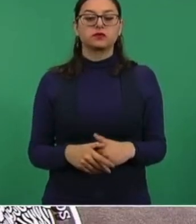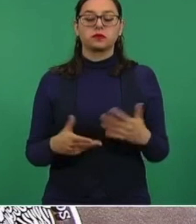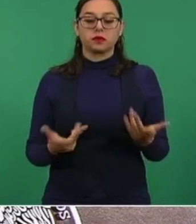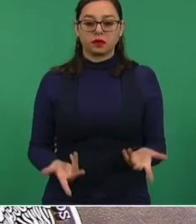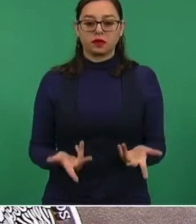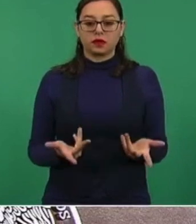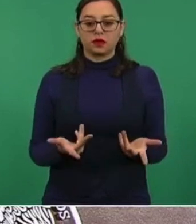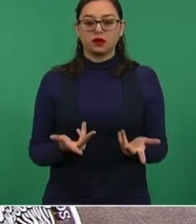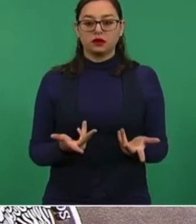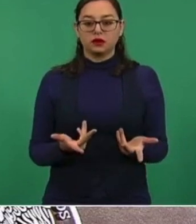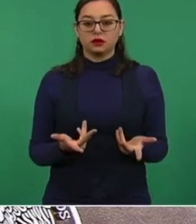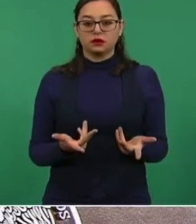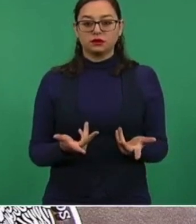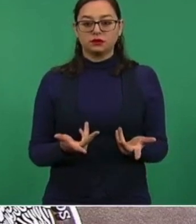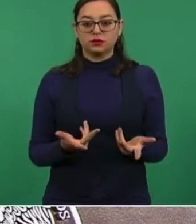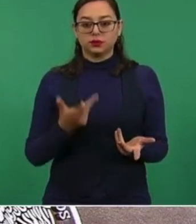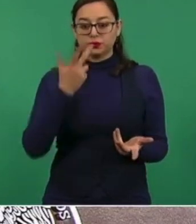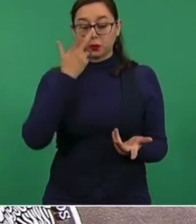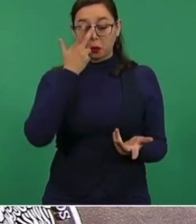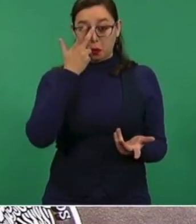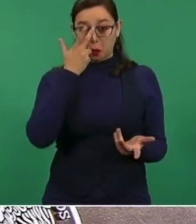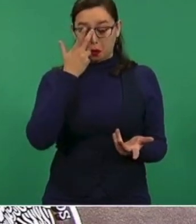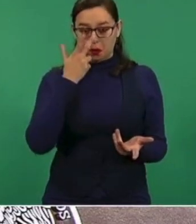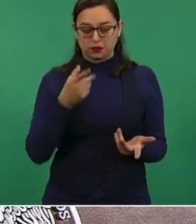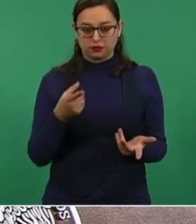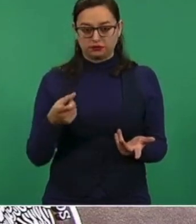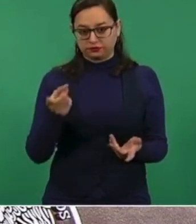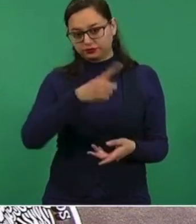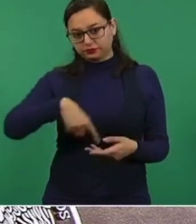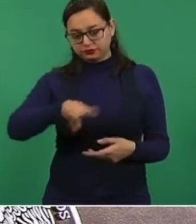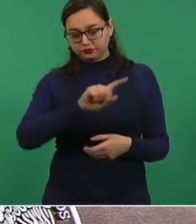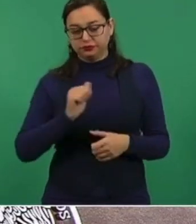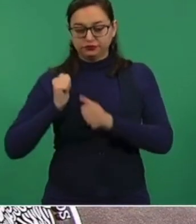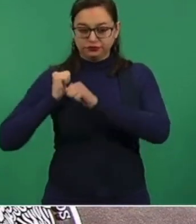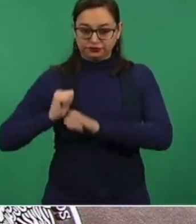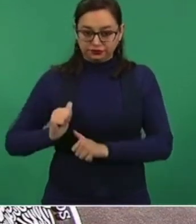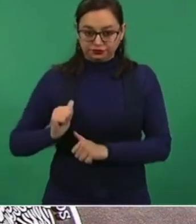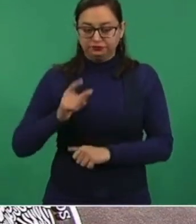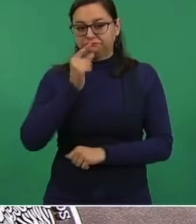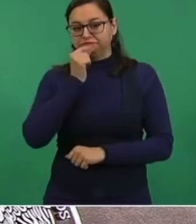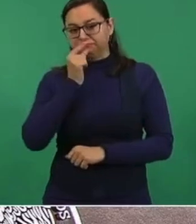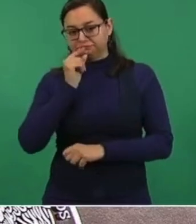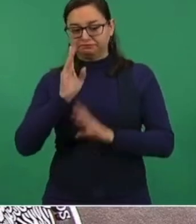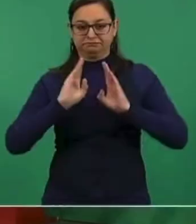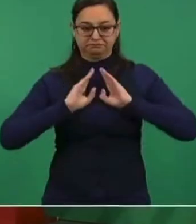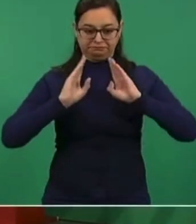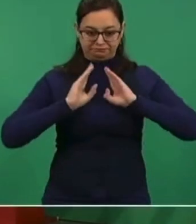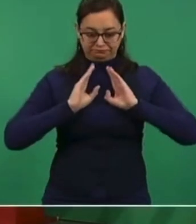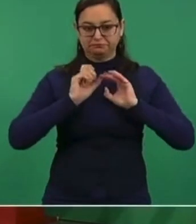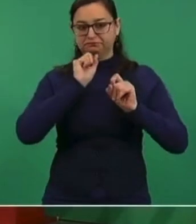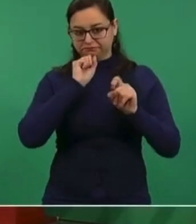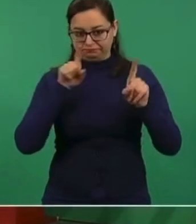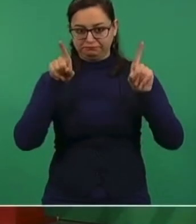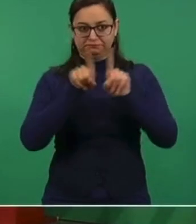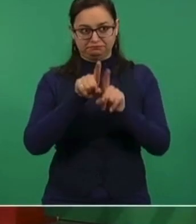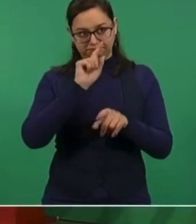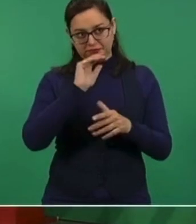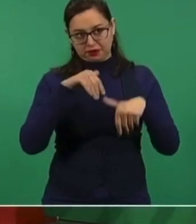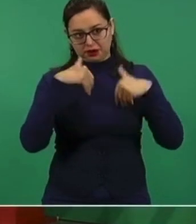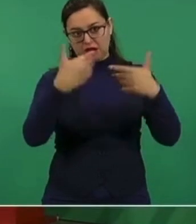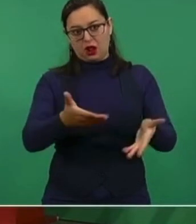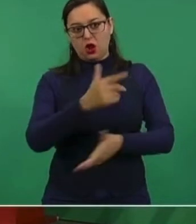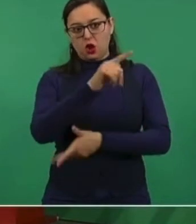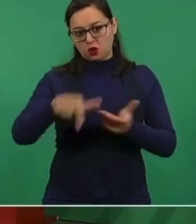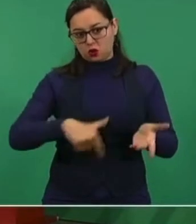personal por las Fuerzas Armadas en los lugares de entrega para maniobras de descarga, visitas de